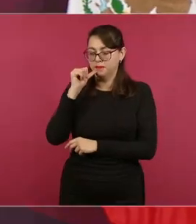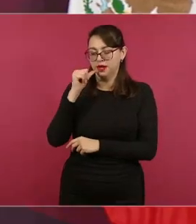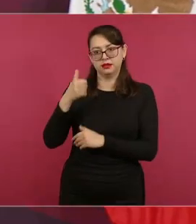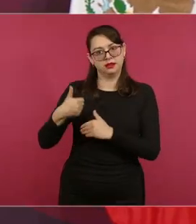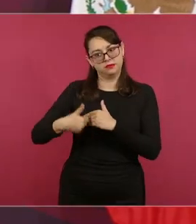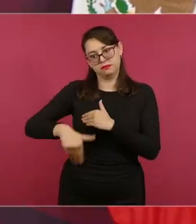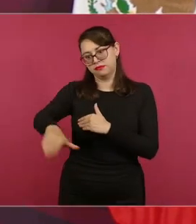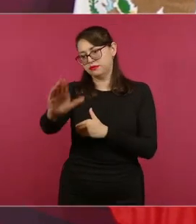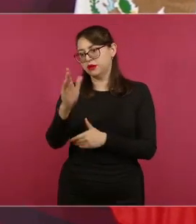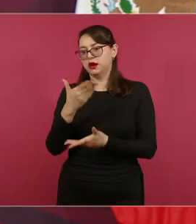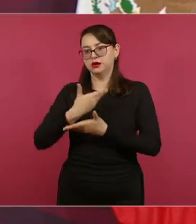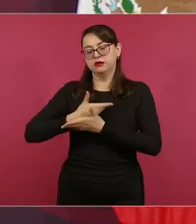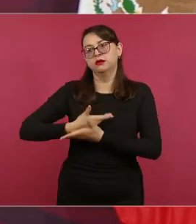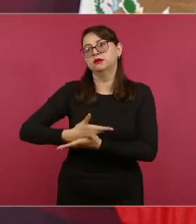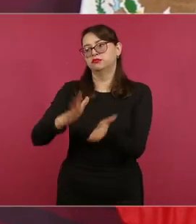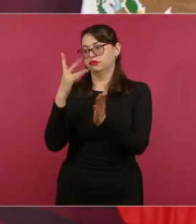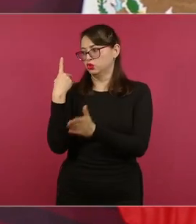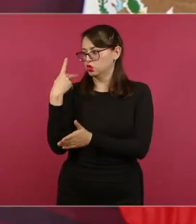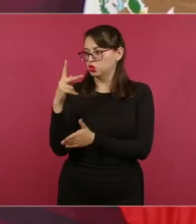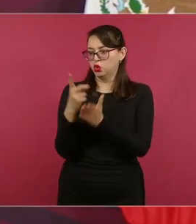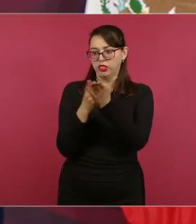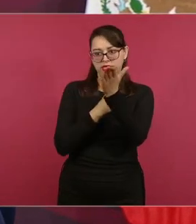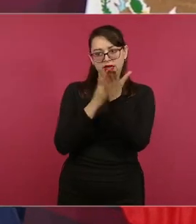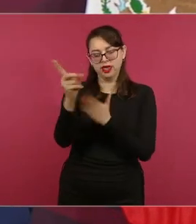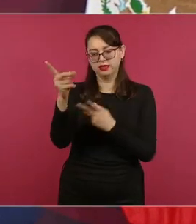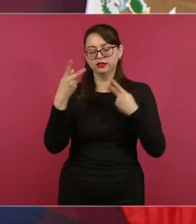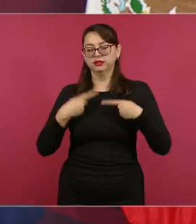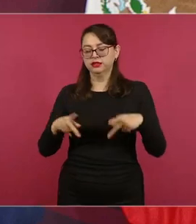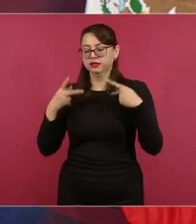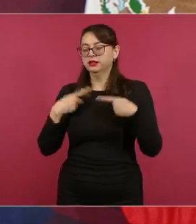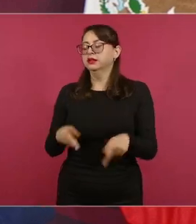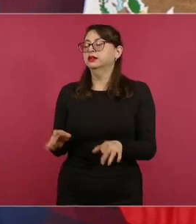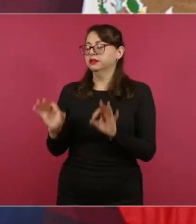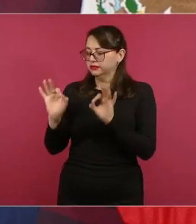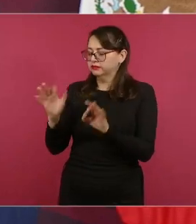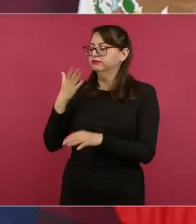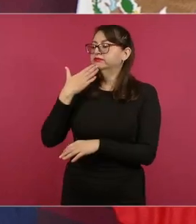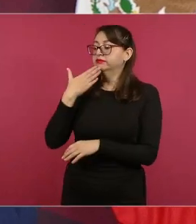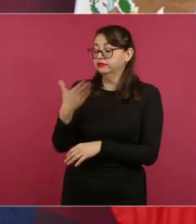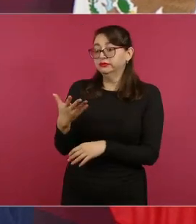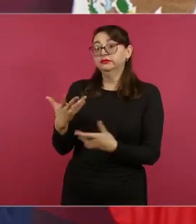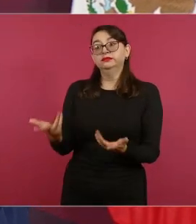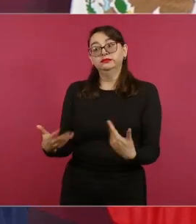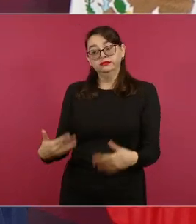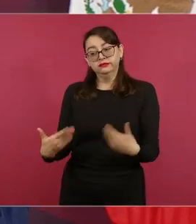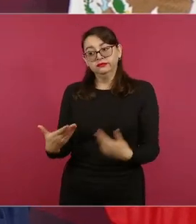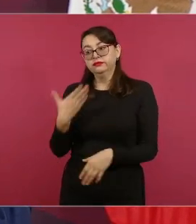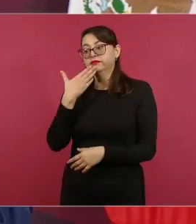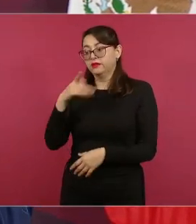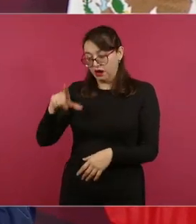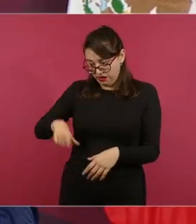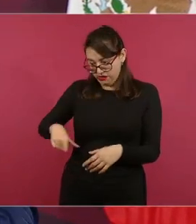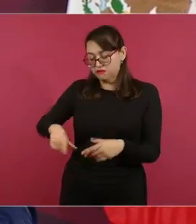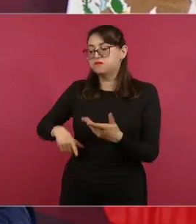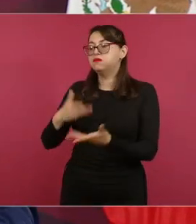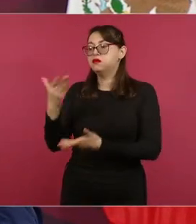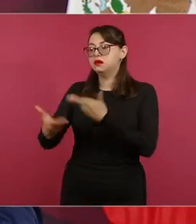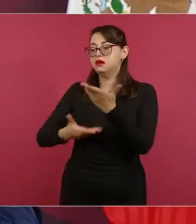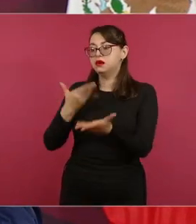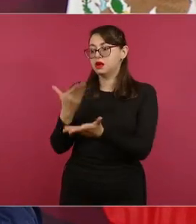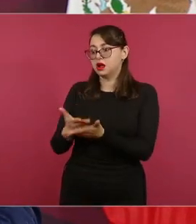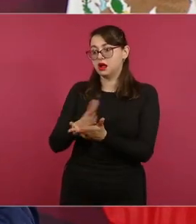corresponde a la gente. Y adelante y qué bien, que ya son dos mil los que